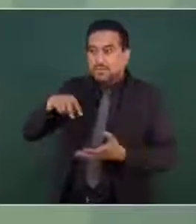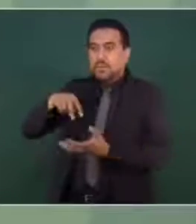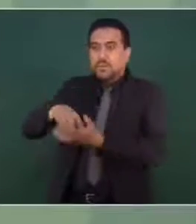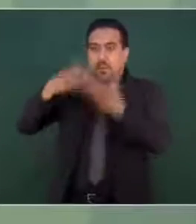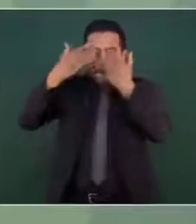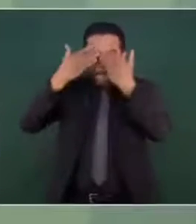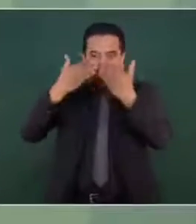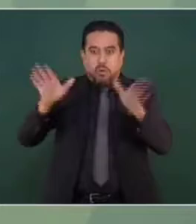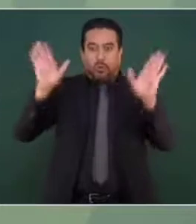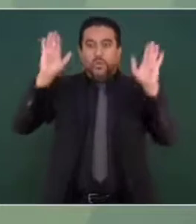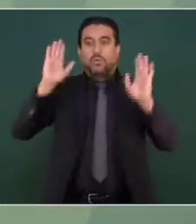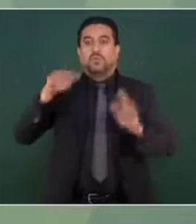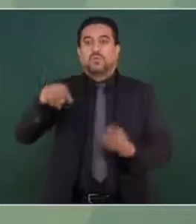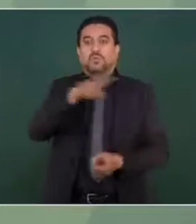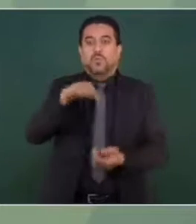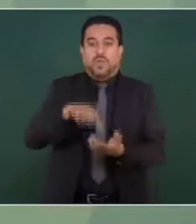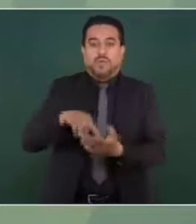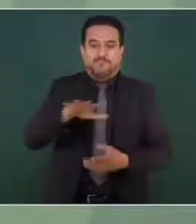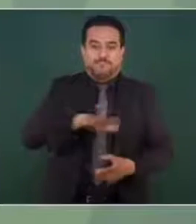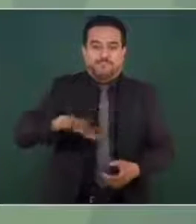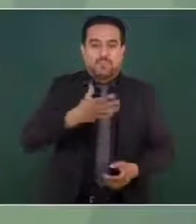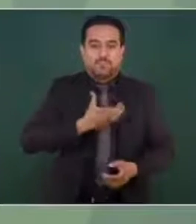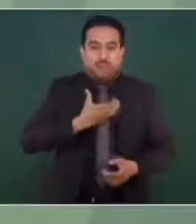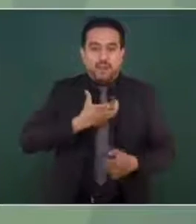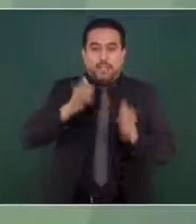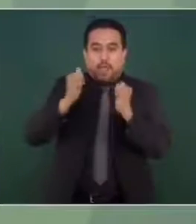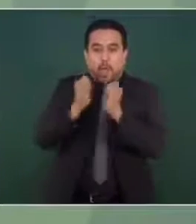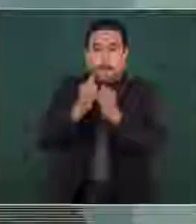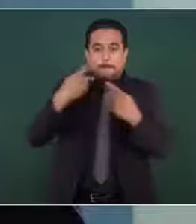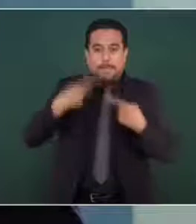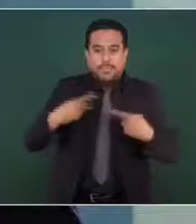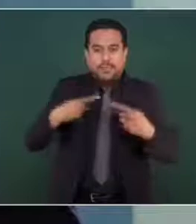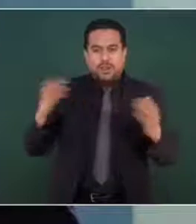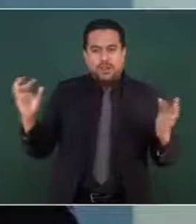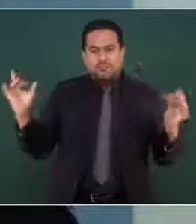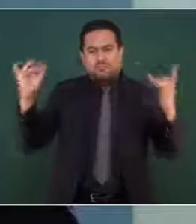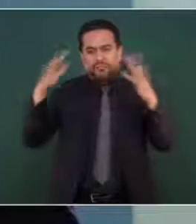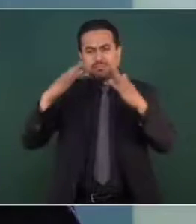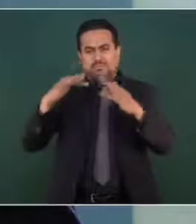con la gente que quiera asistir,